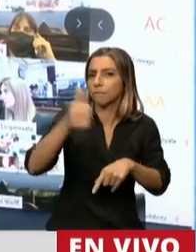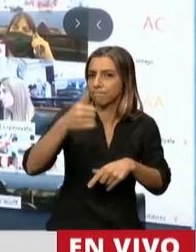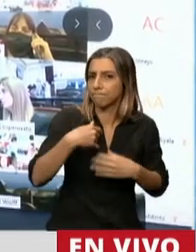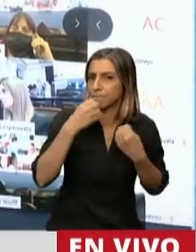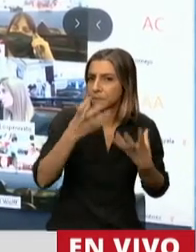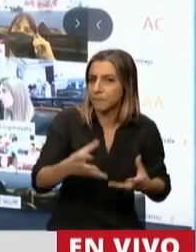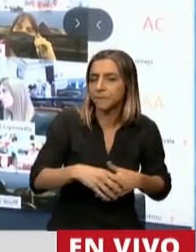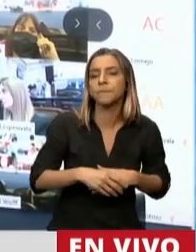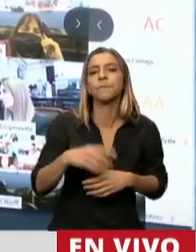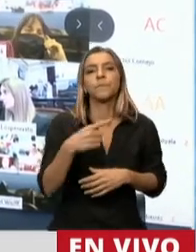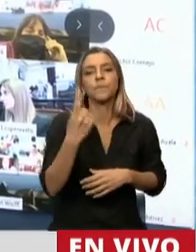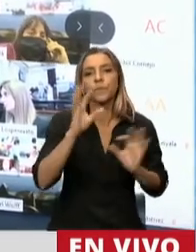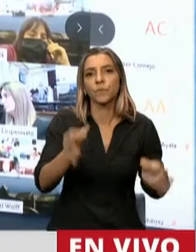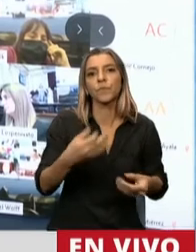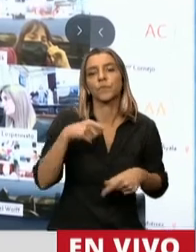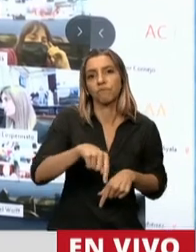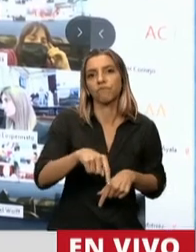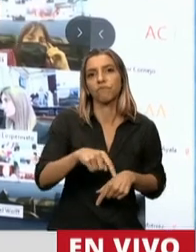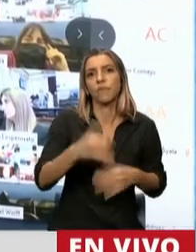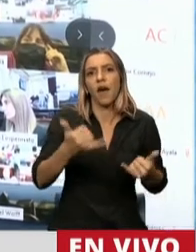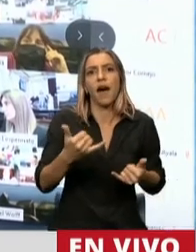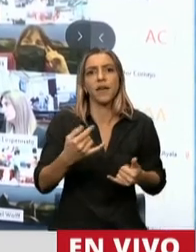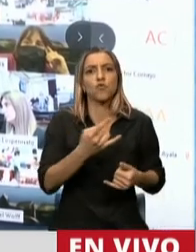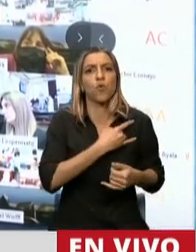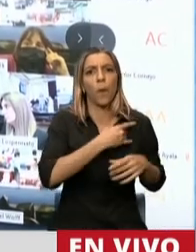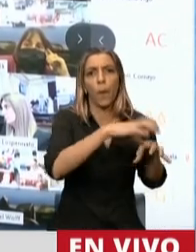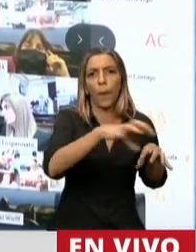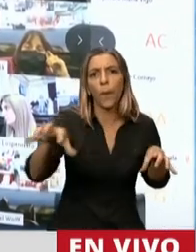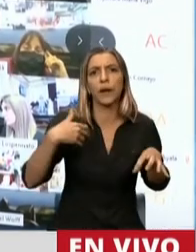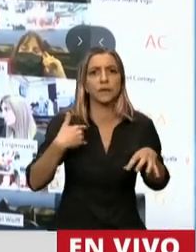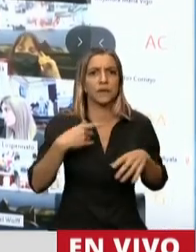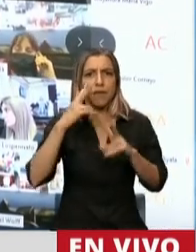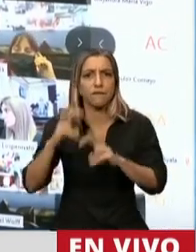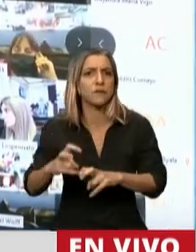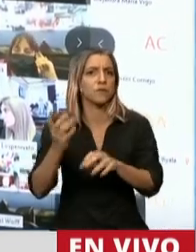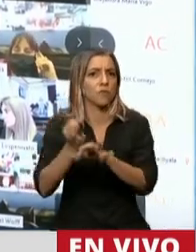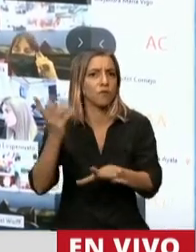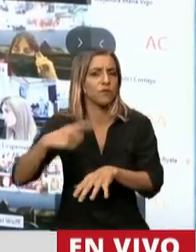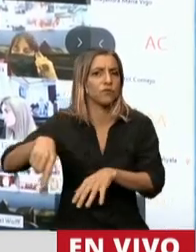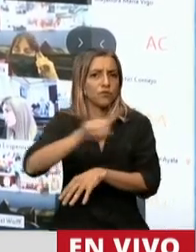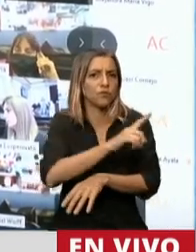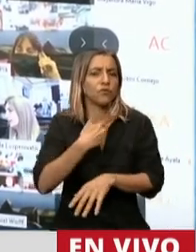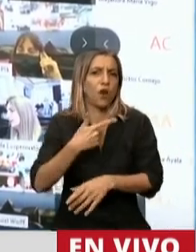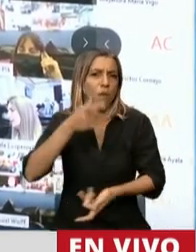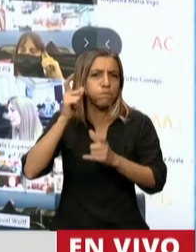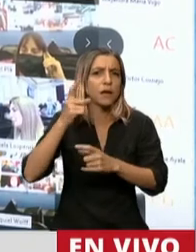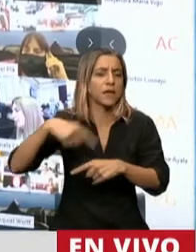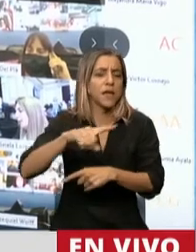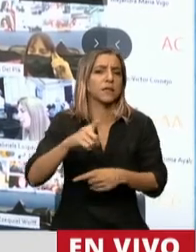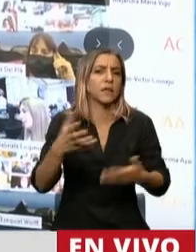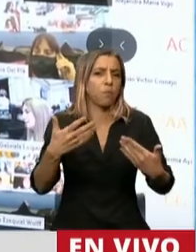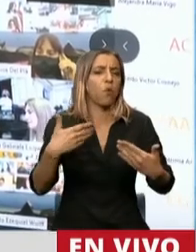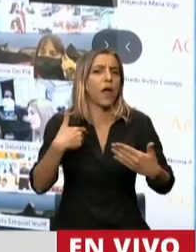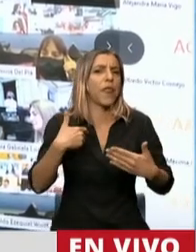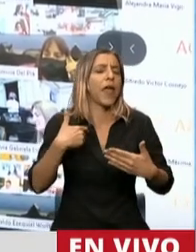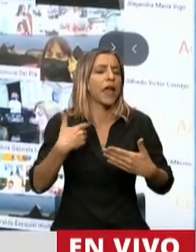la solidez del sistema científico universitario, la capacidad, la creatividad, la formación de nuestros profesionales, también es